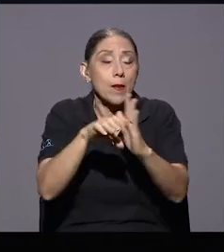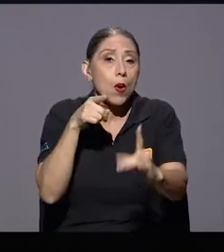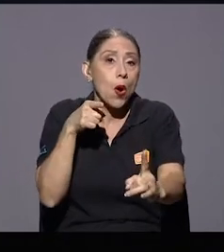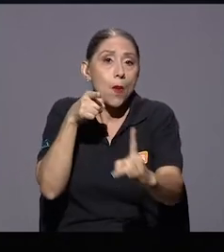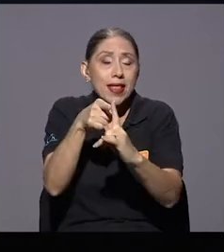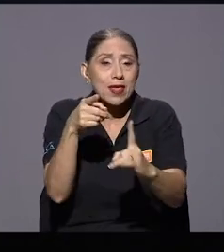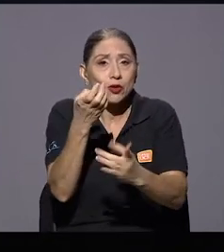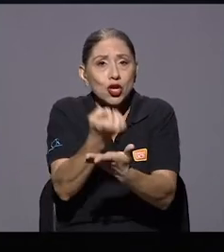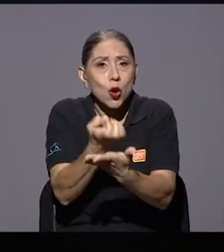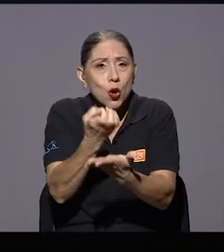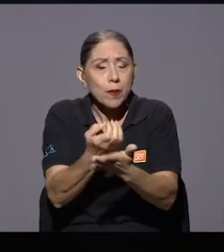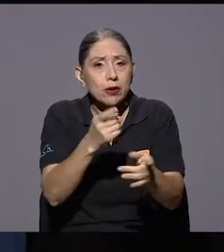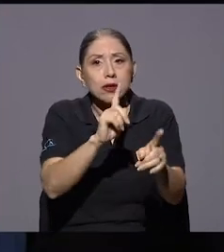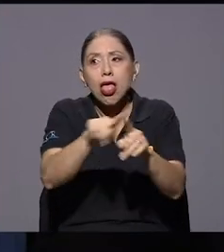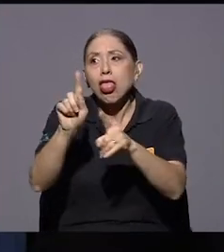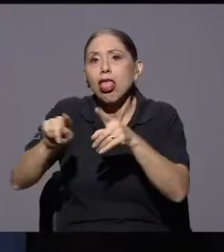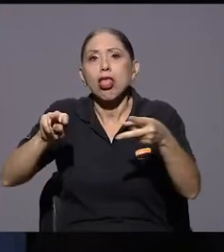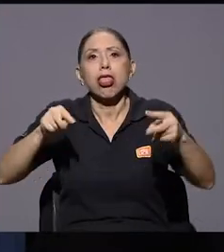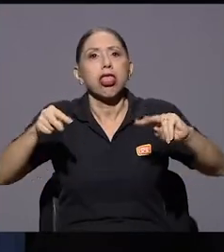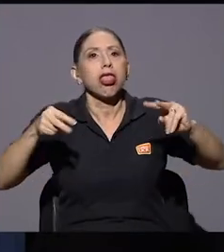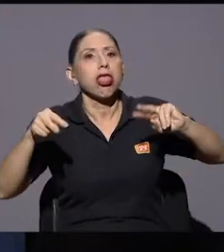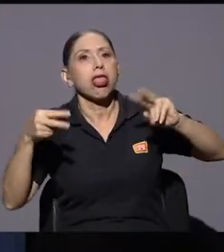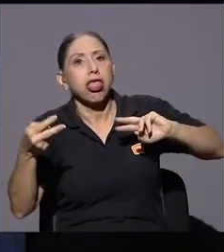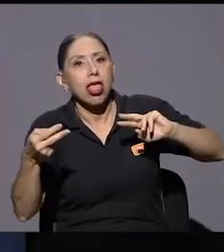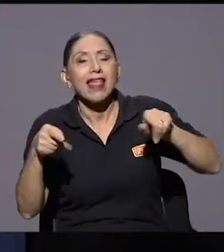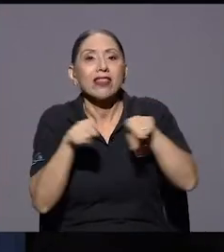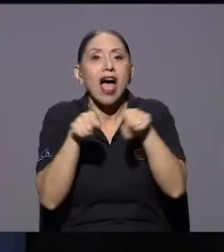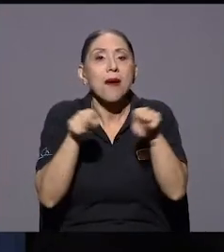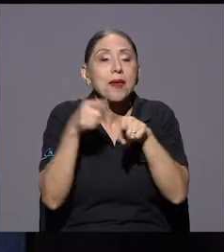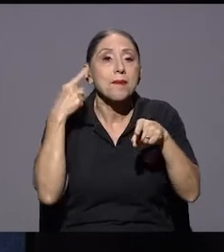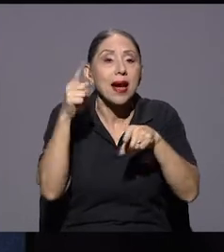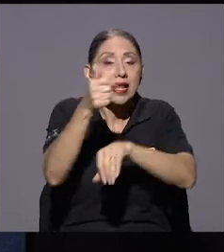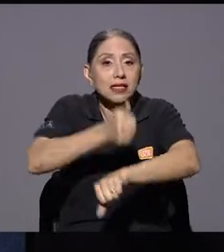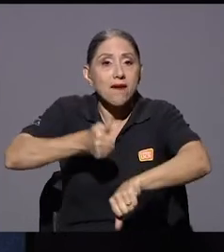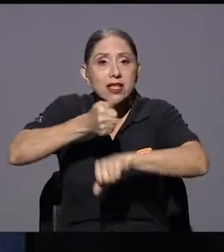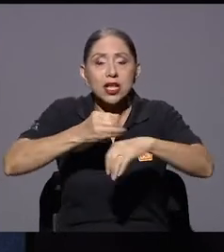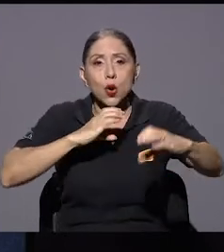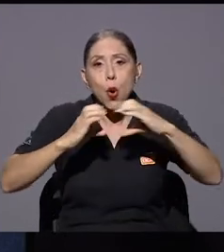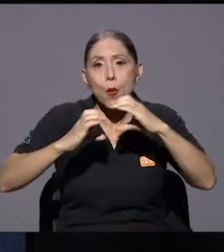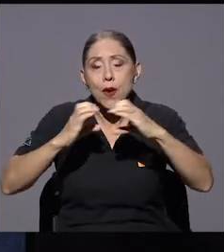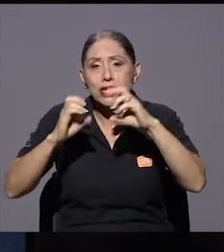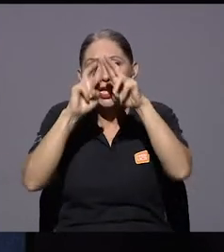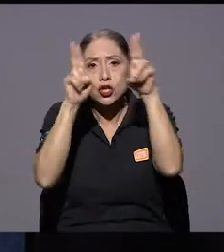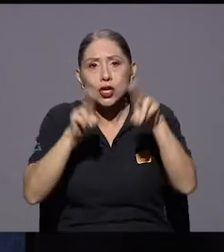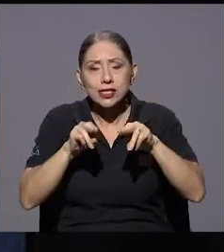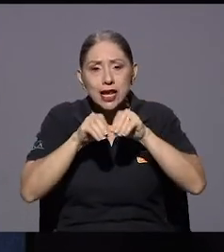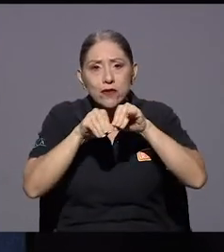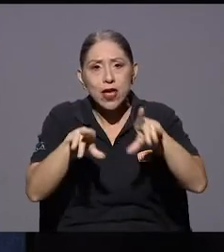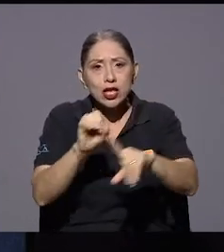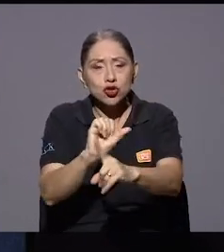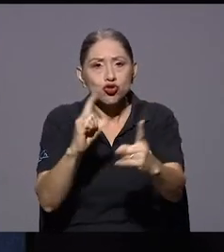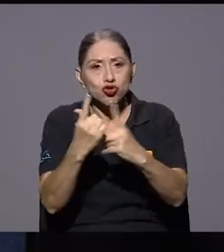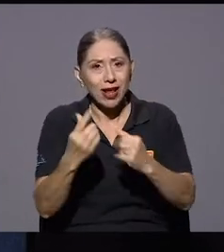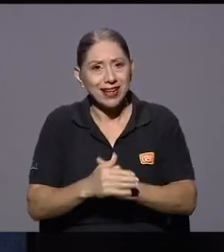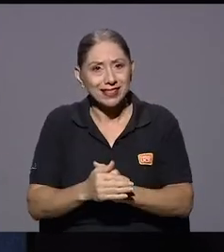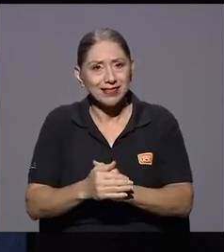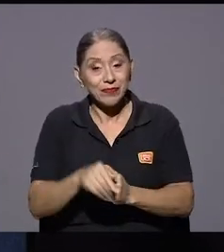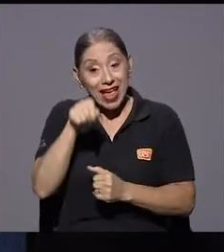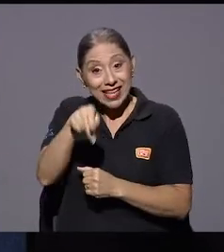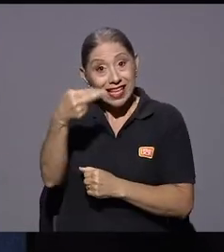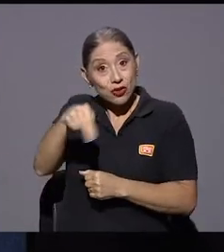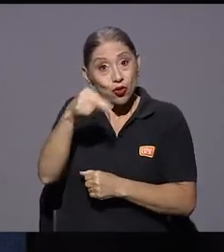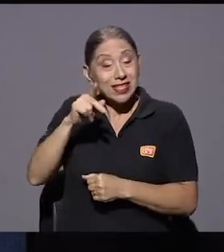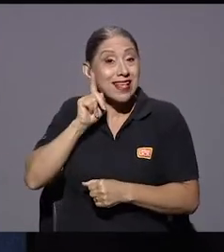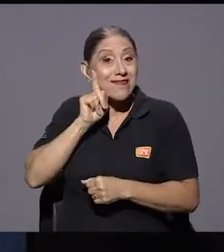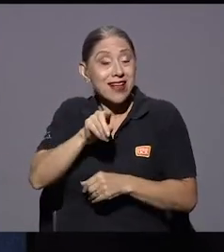y definir conversaciones por ejemplo en redes sociales y básicamente crear en las